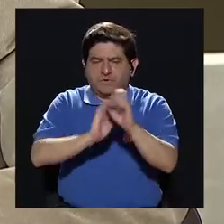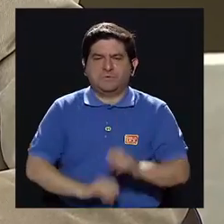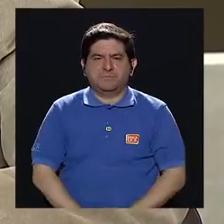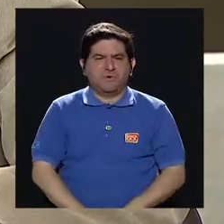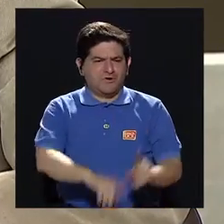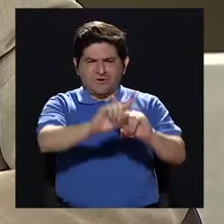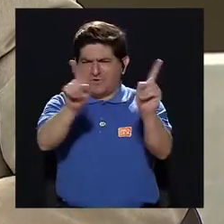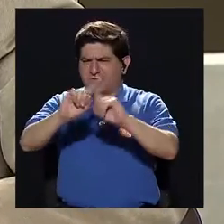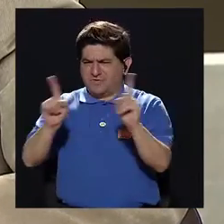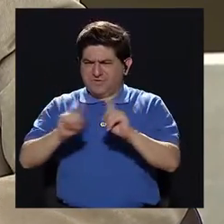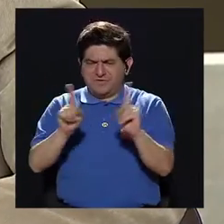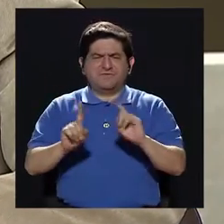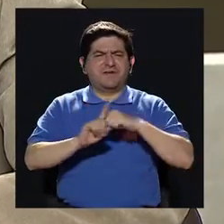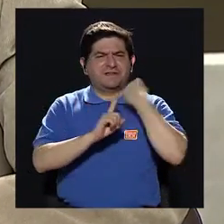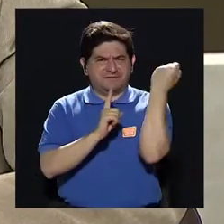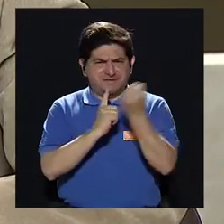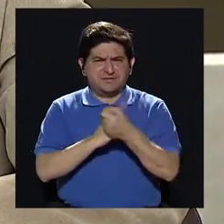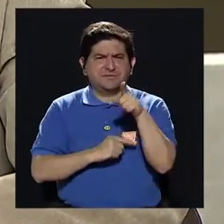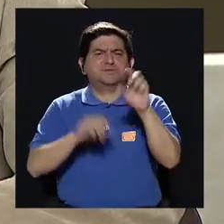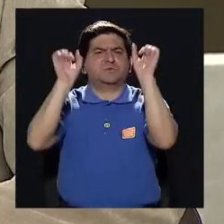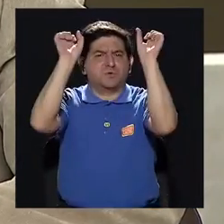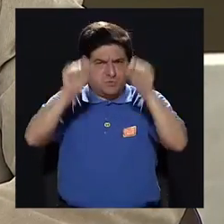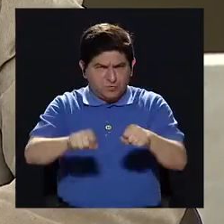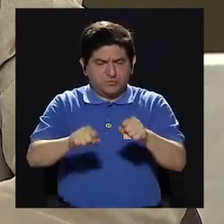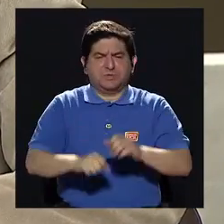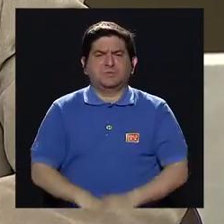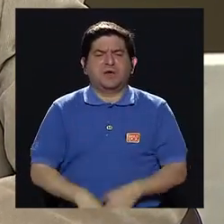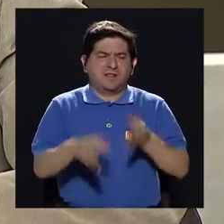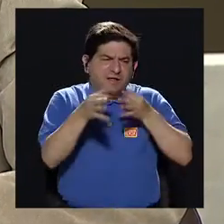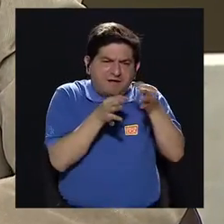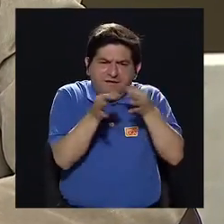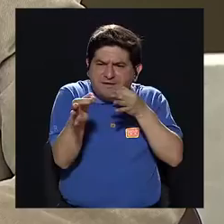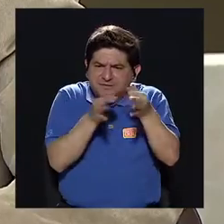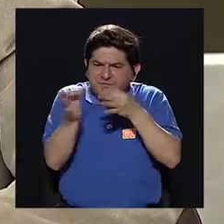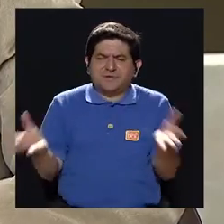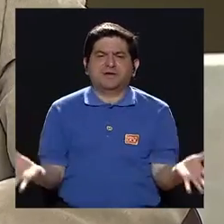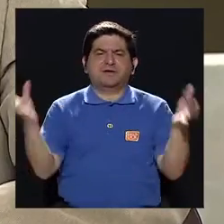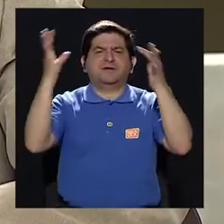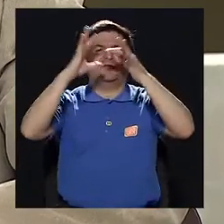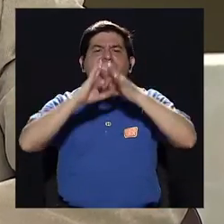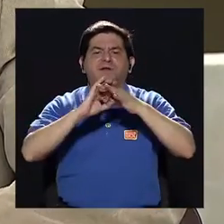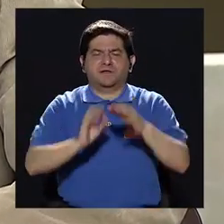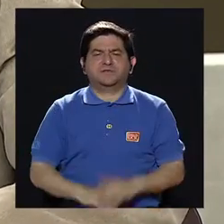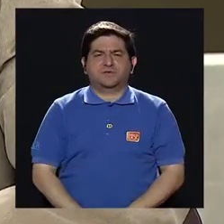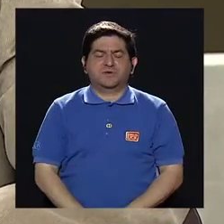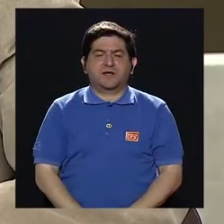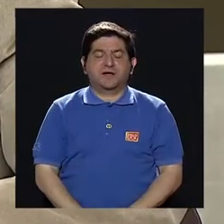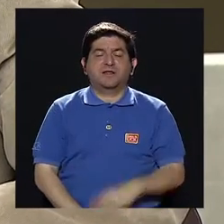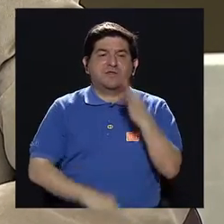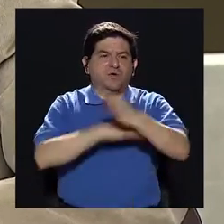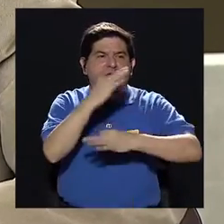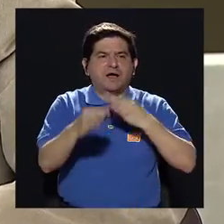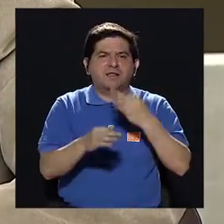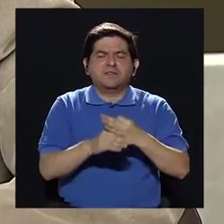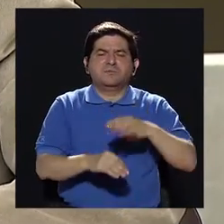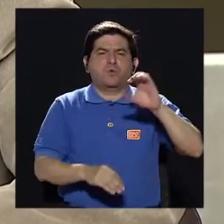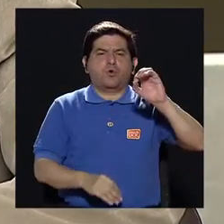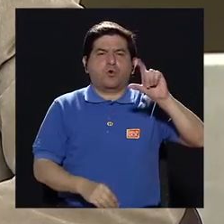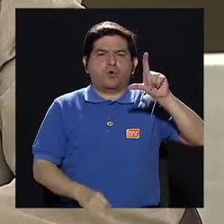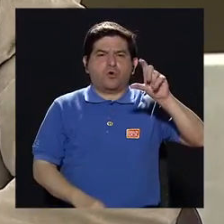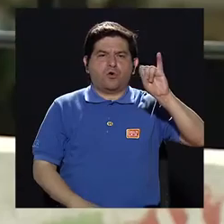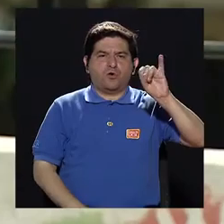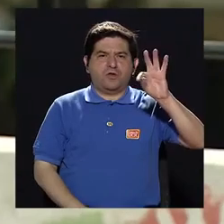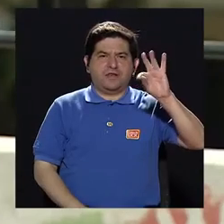ejemplo, las diferencias más llamativas que ustedes pues pueden explicar con respecto a las colitis que son más